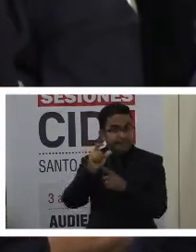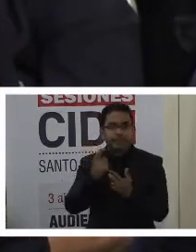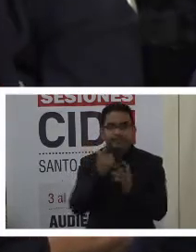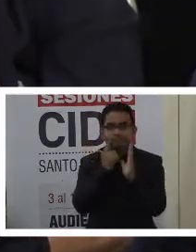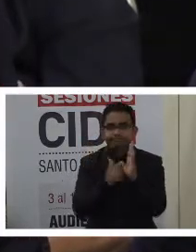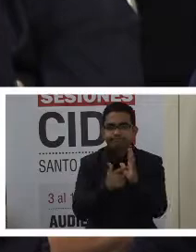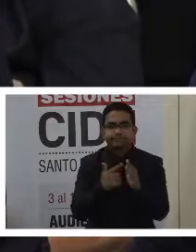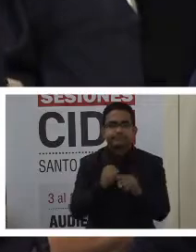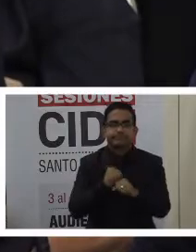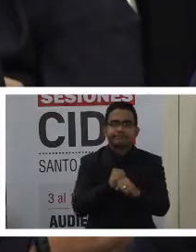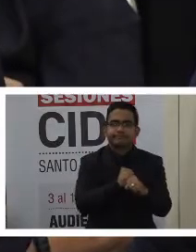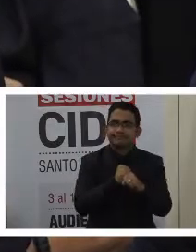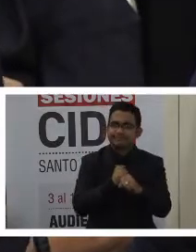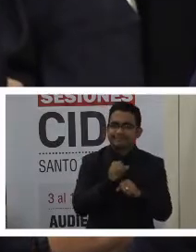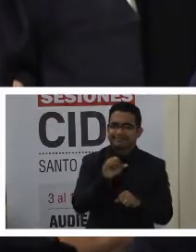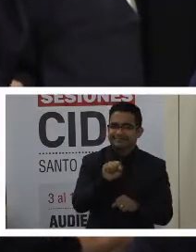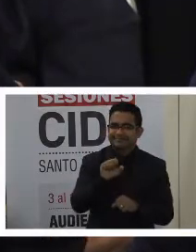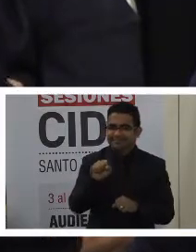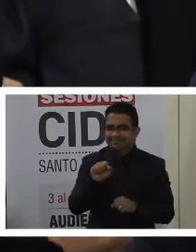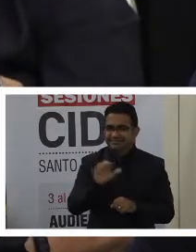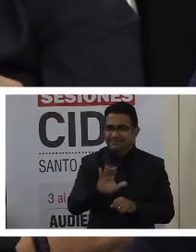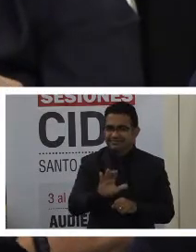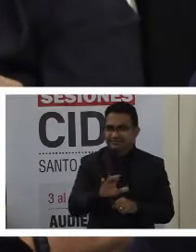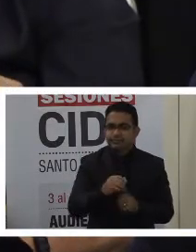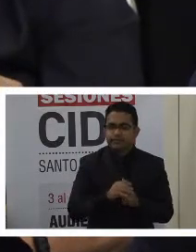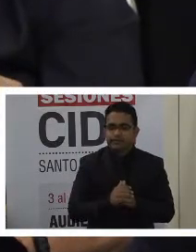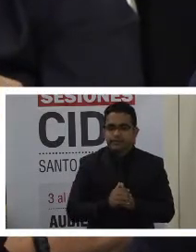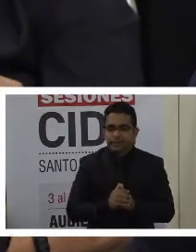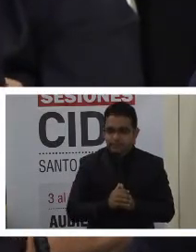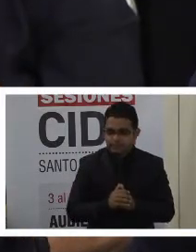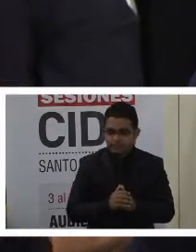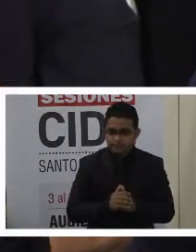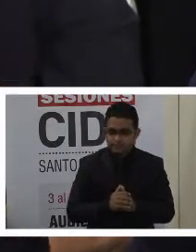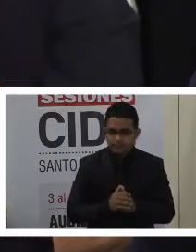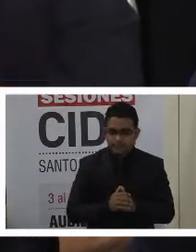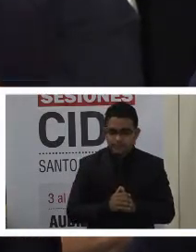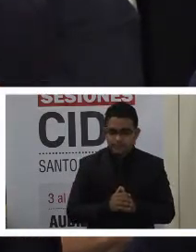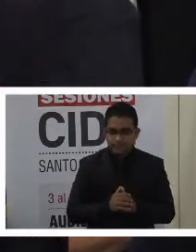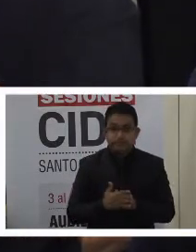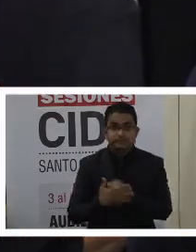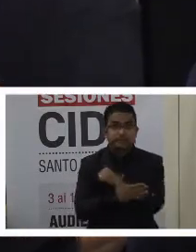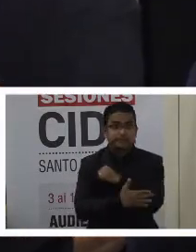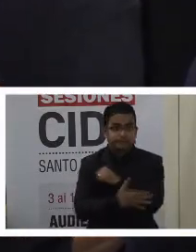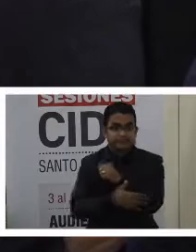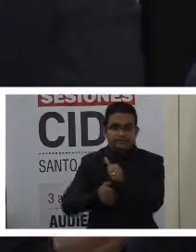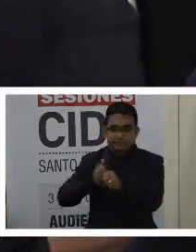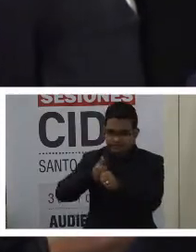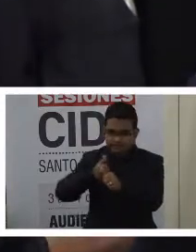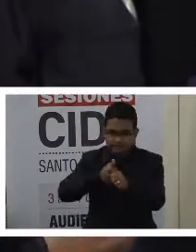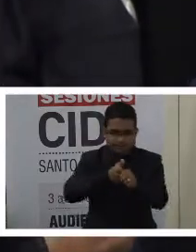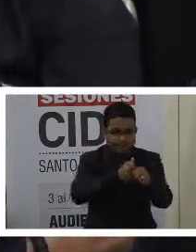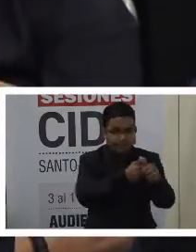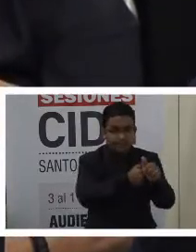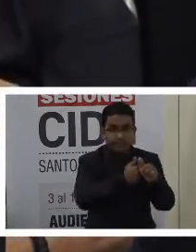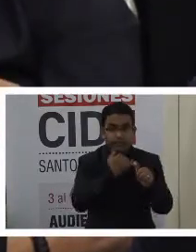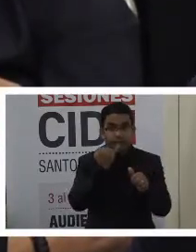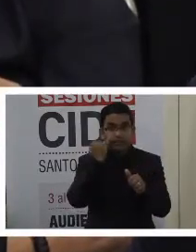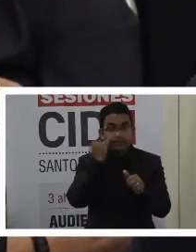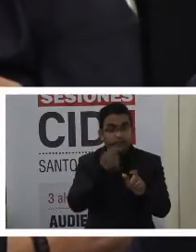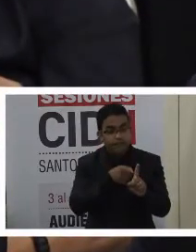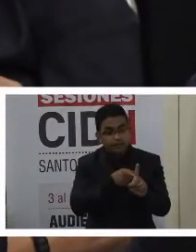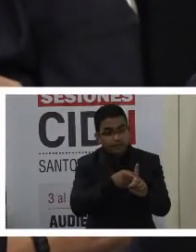seguridad social, atendiendo la pregunta que nos hacía la relatora. En cada uno de nuestros países, cuando la persona